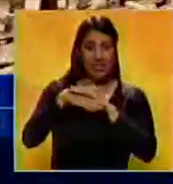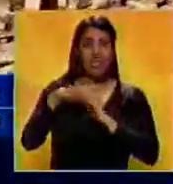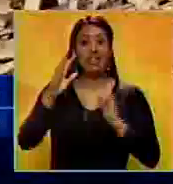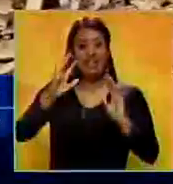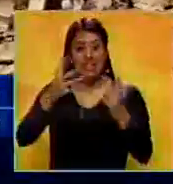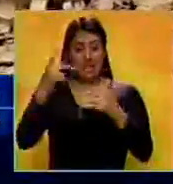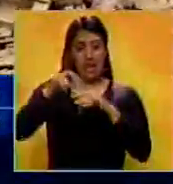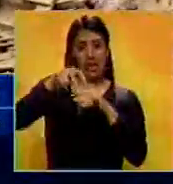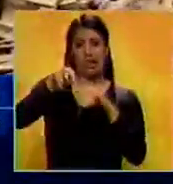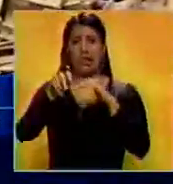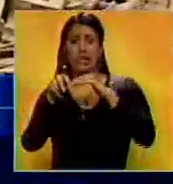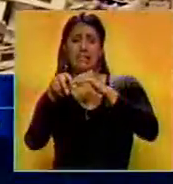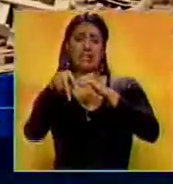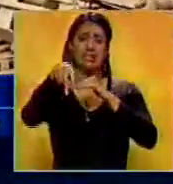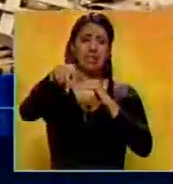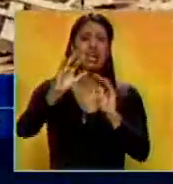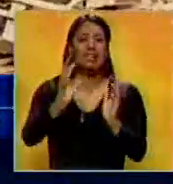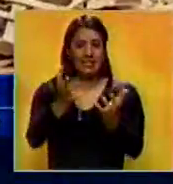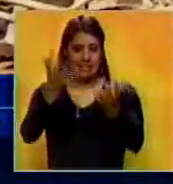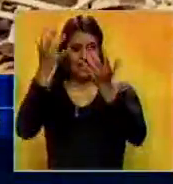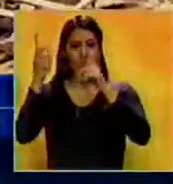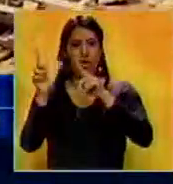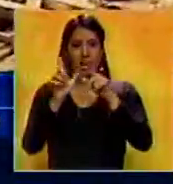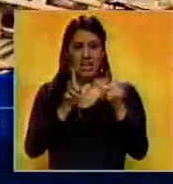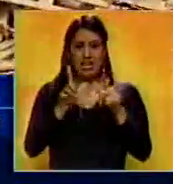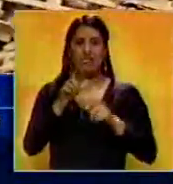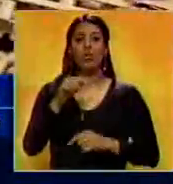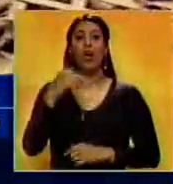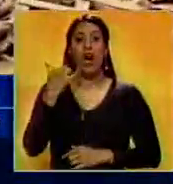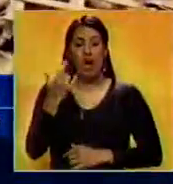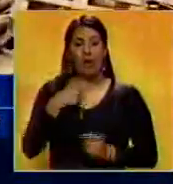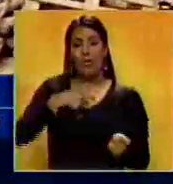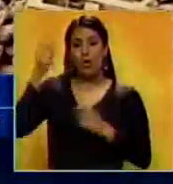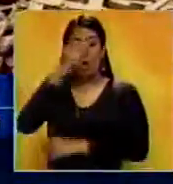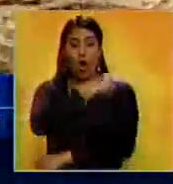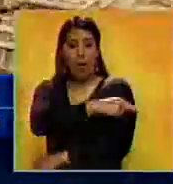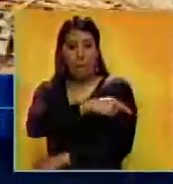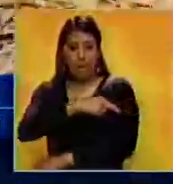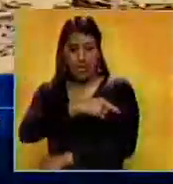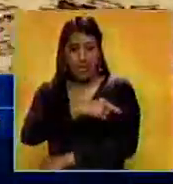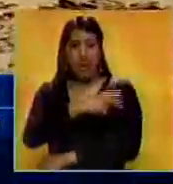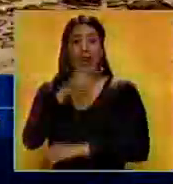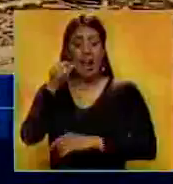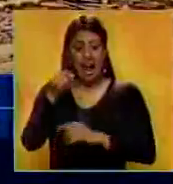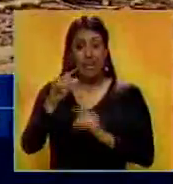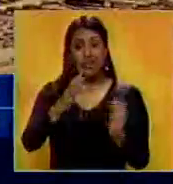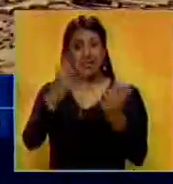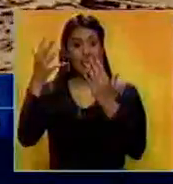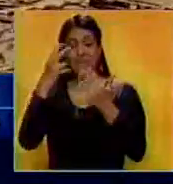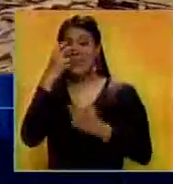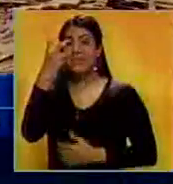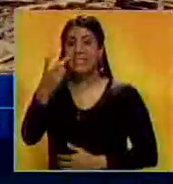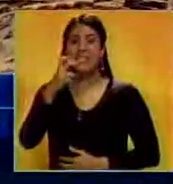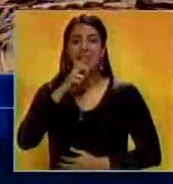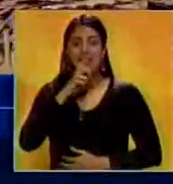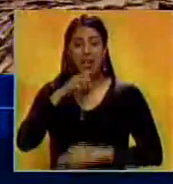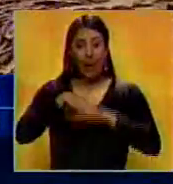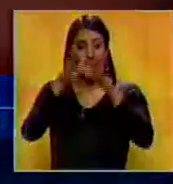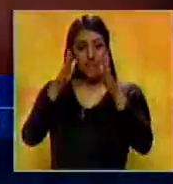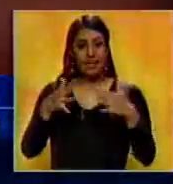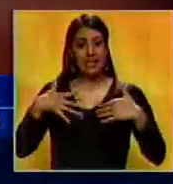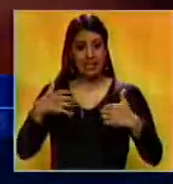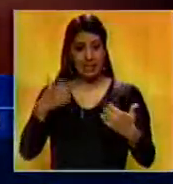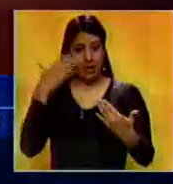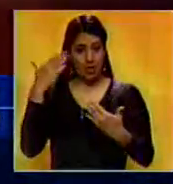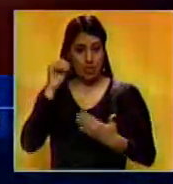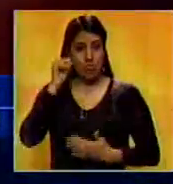Tras salir de los escombros logró ser rescatada en Punta Hermosa, siendo llevada al hospital María Auxiliadora. Allí fue visitada por la ministra de